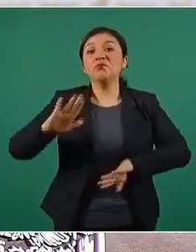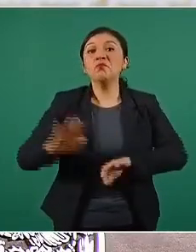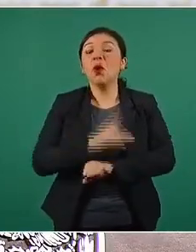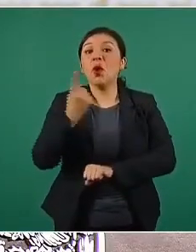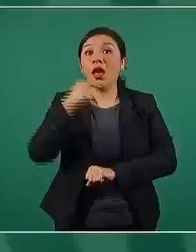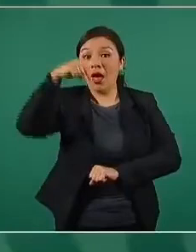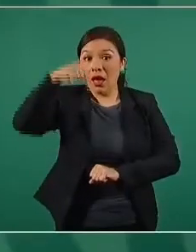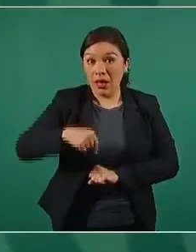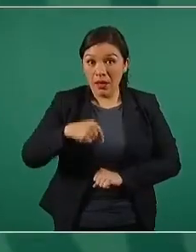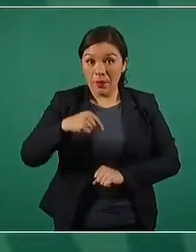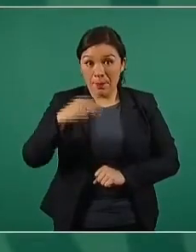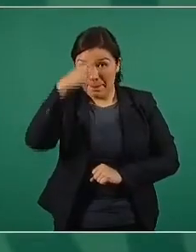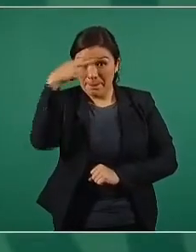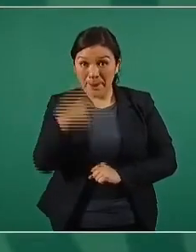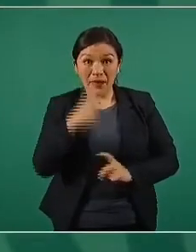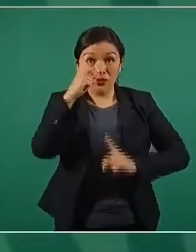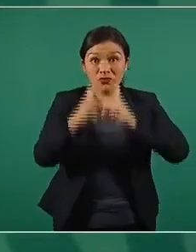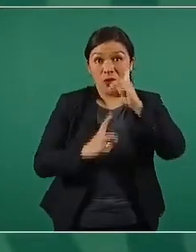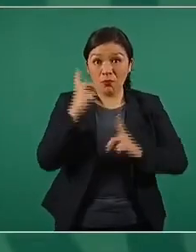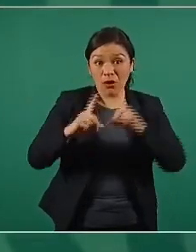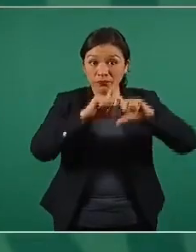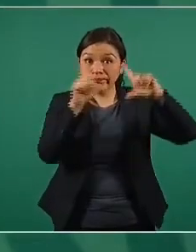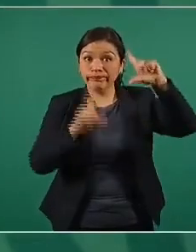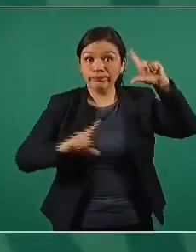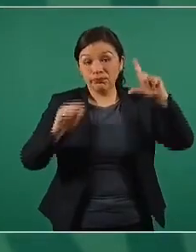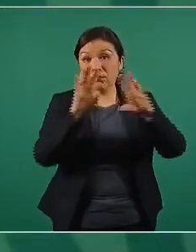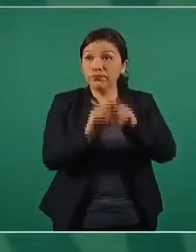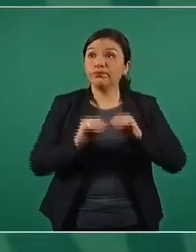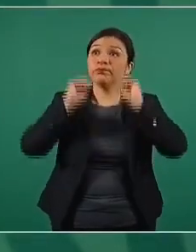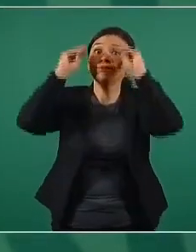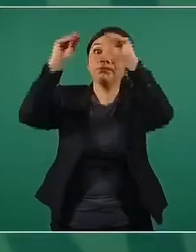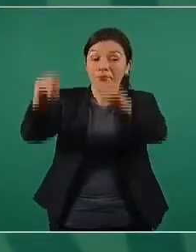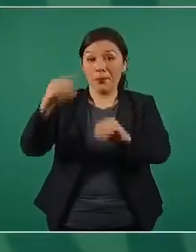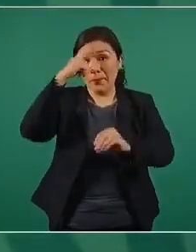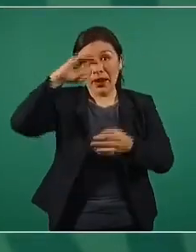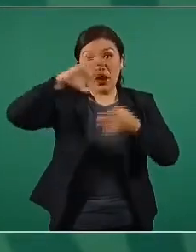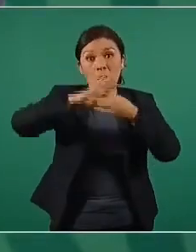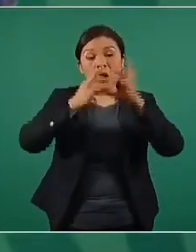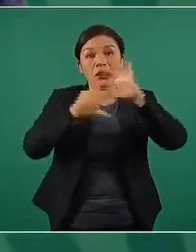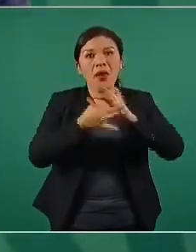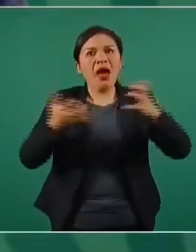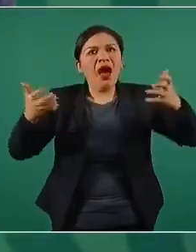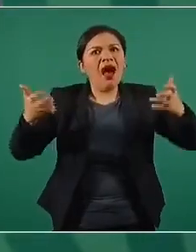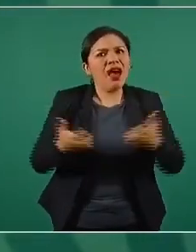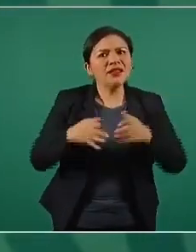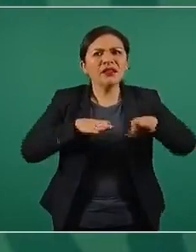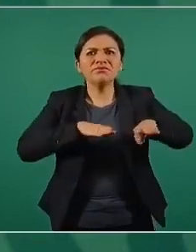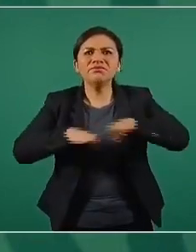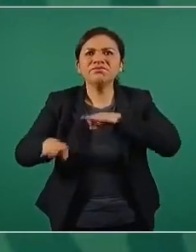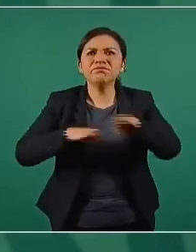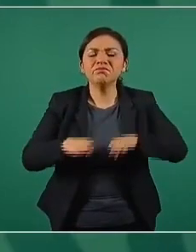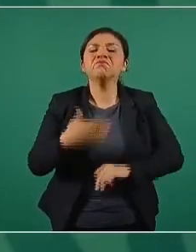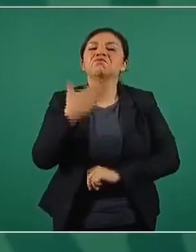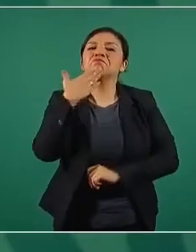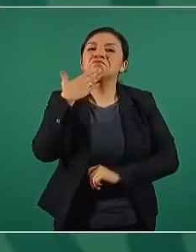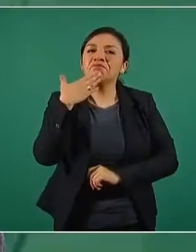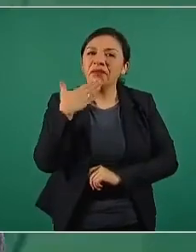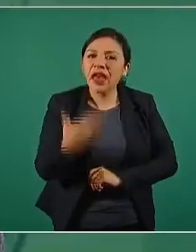delegación está actuando con